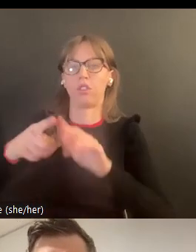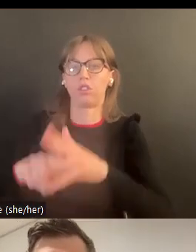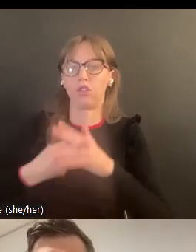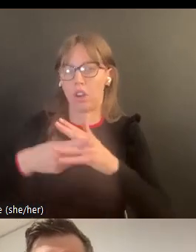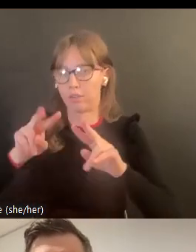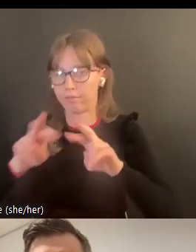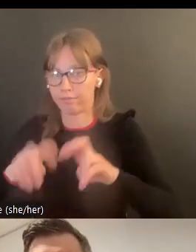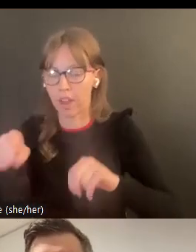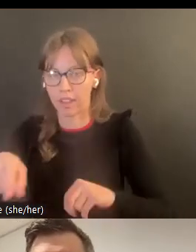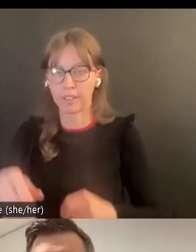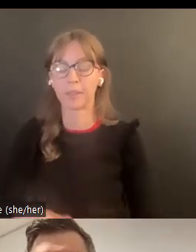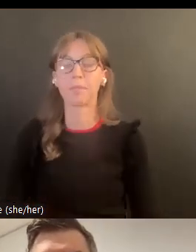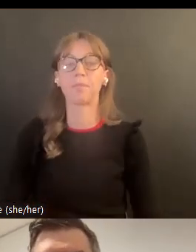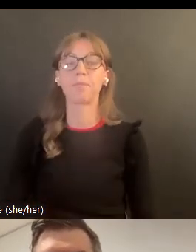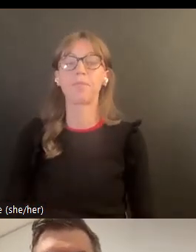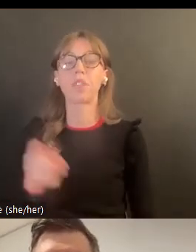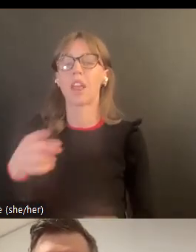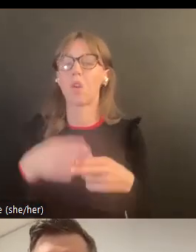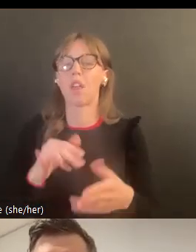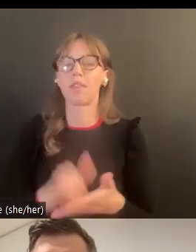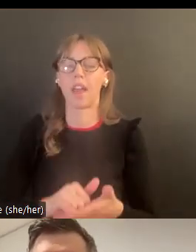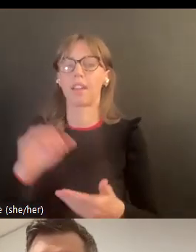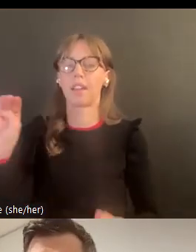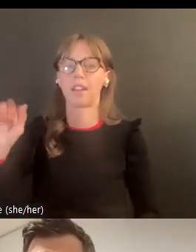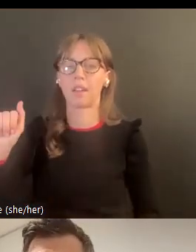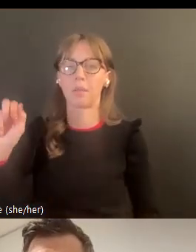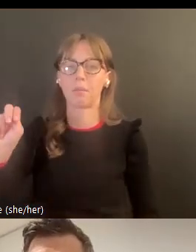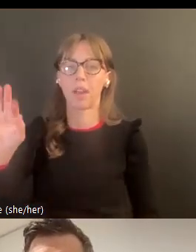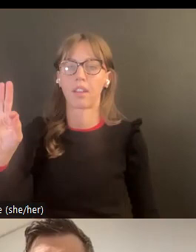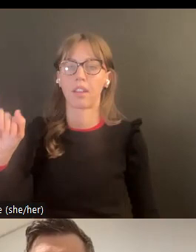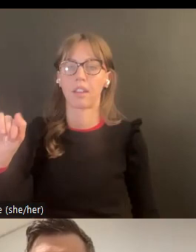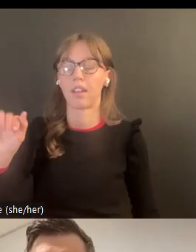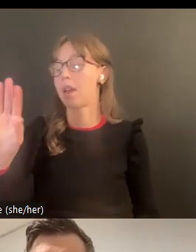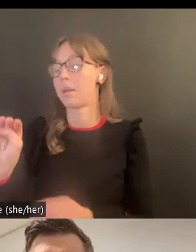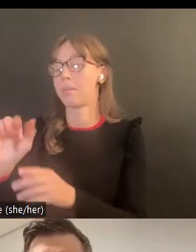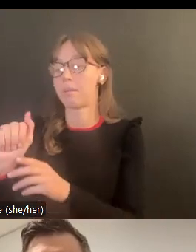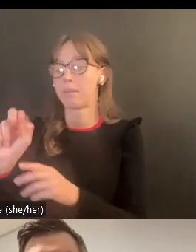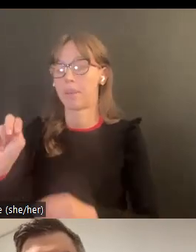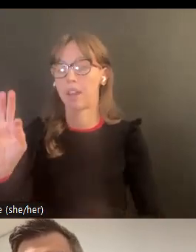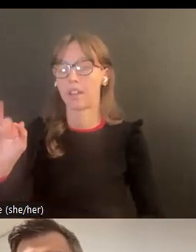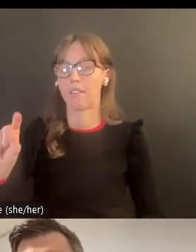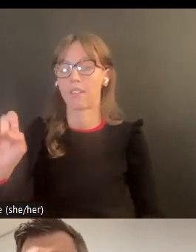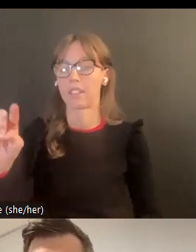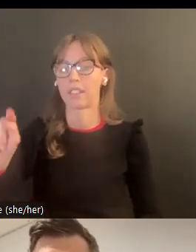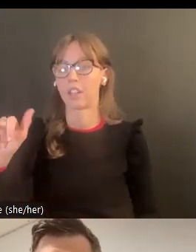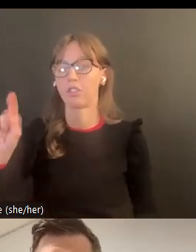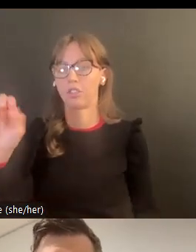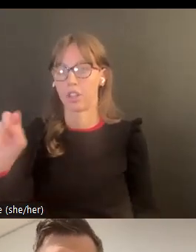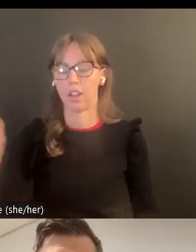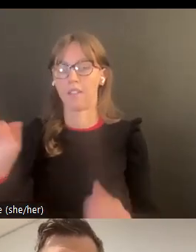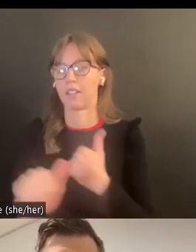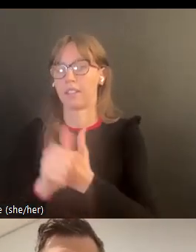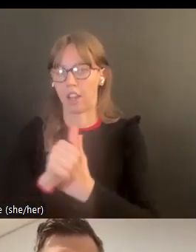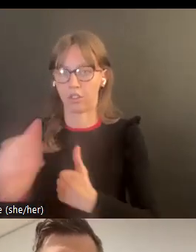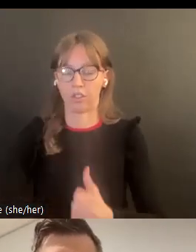La meditación, miraron este asesoramiento de letalidad, meditaron esto, vieron esto como la manifestación del peligro en una